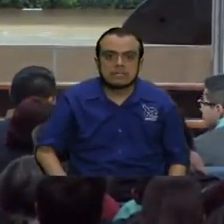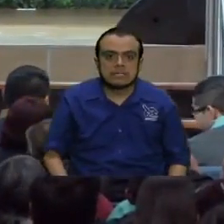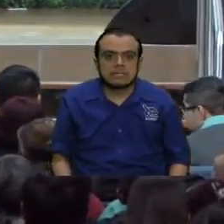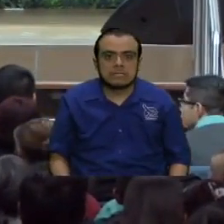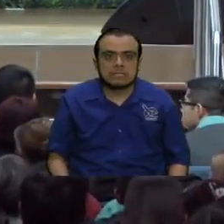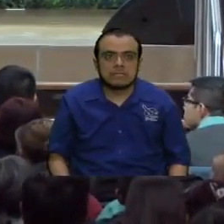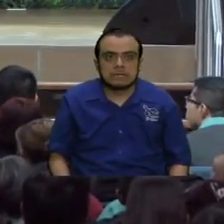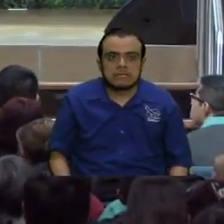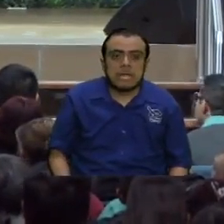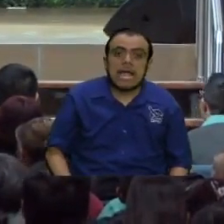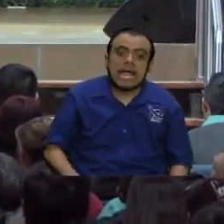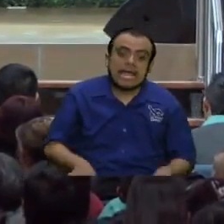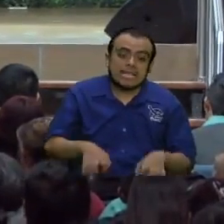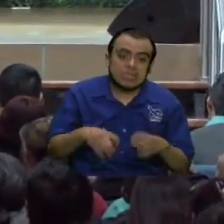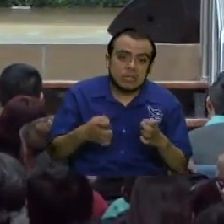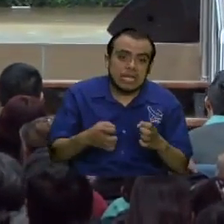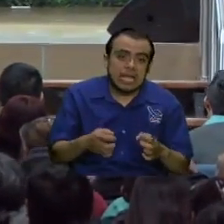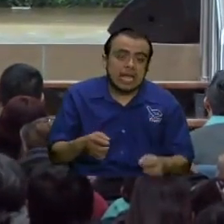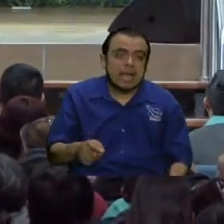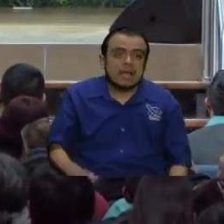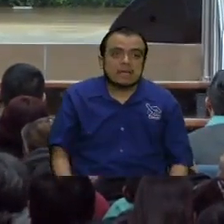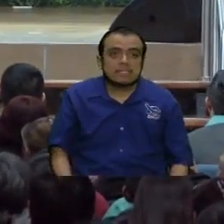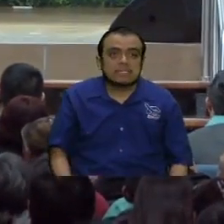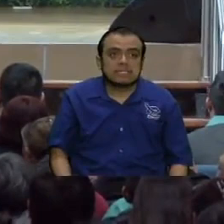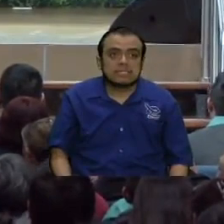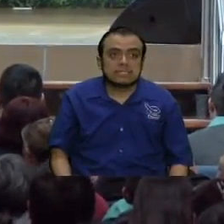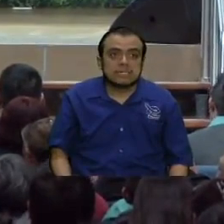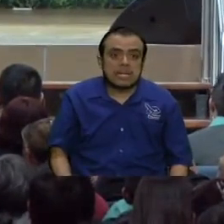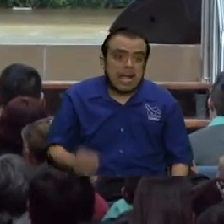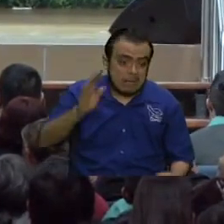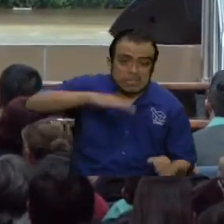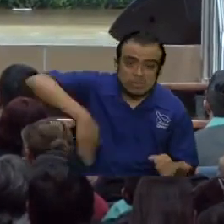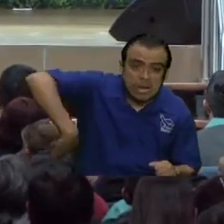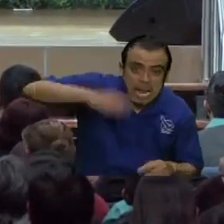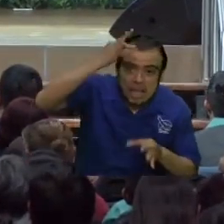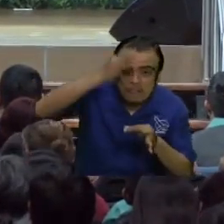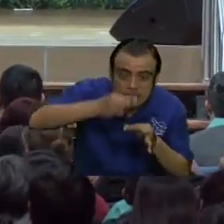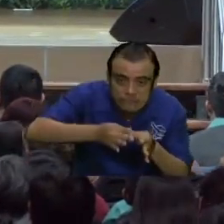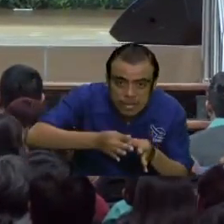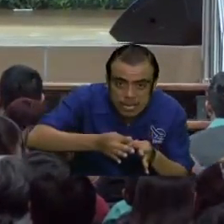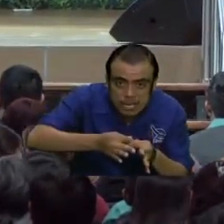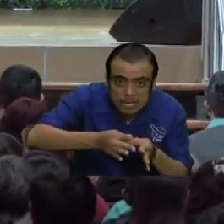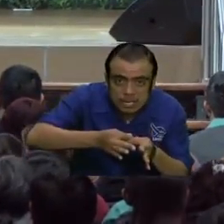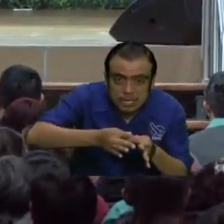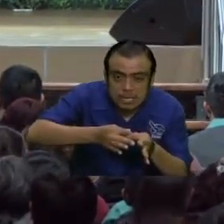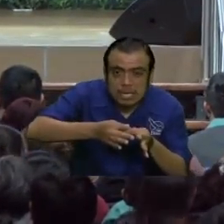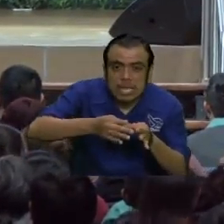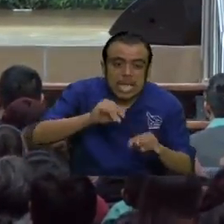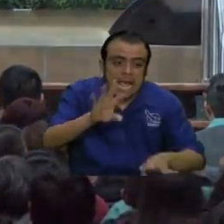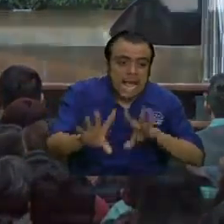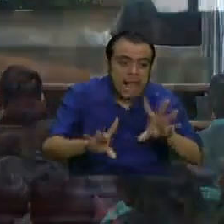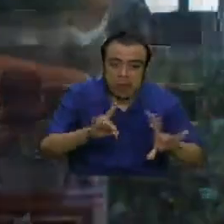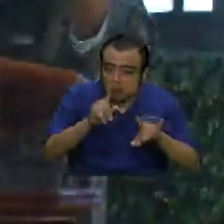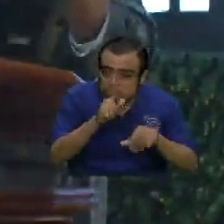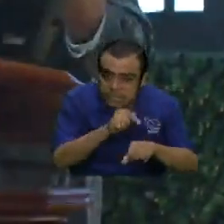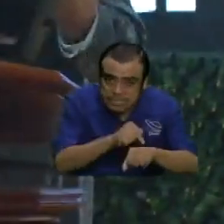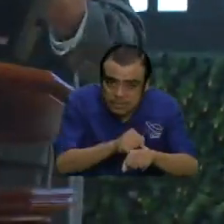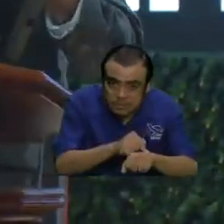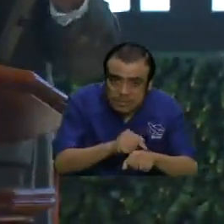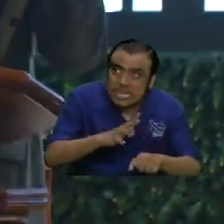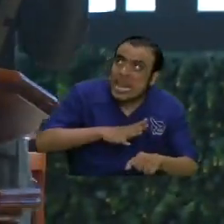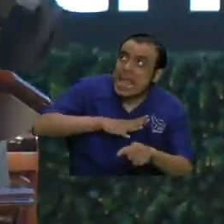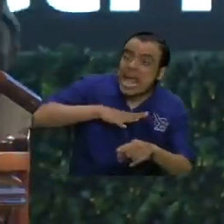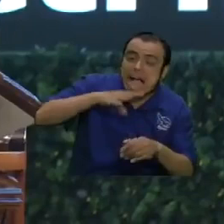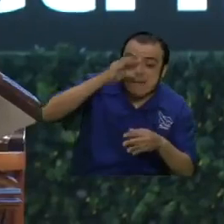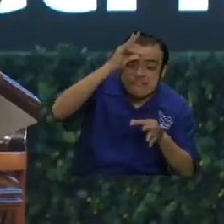Entonces, la apostasía es gente que en algún momento, hermano, tuvo la fe,